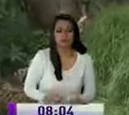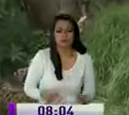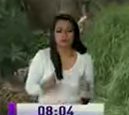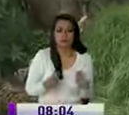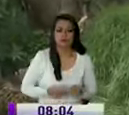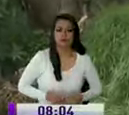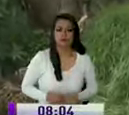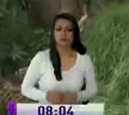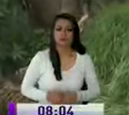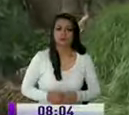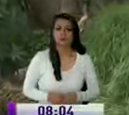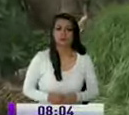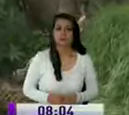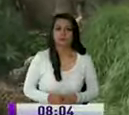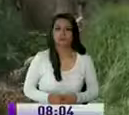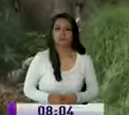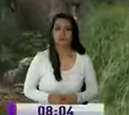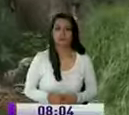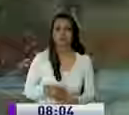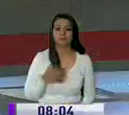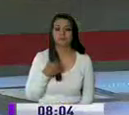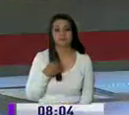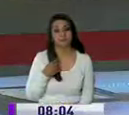En Quito informó Iván Casamen.